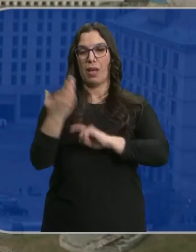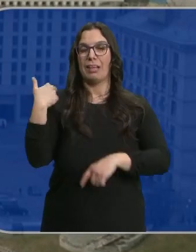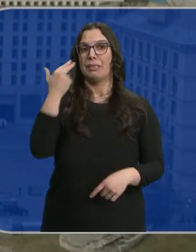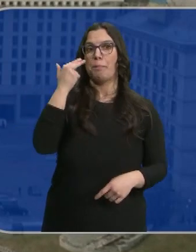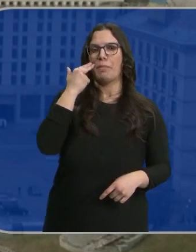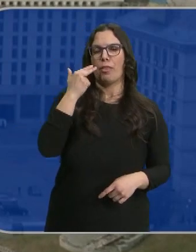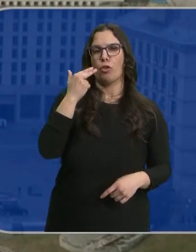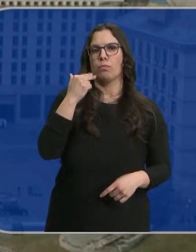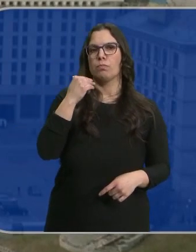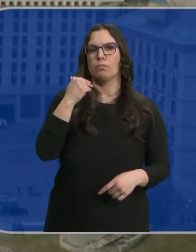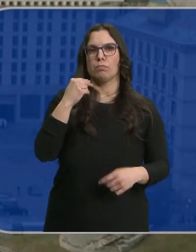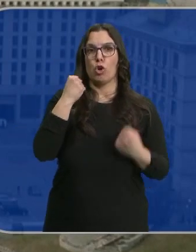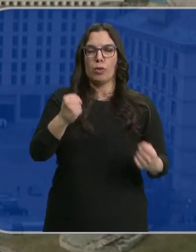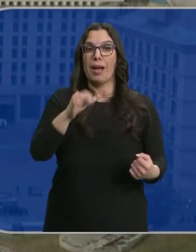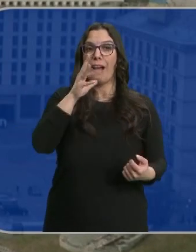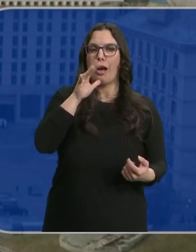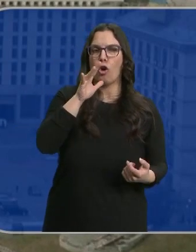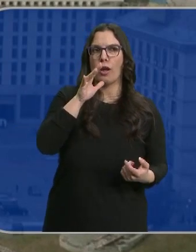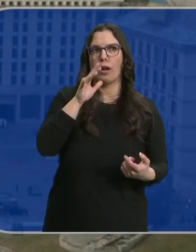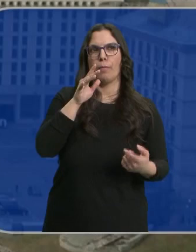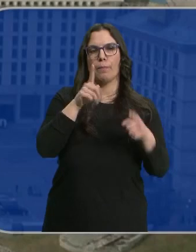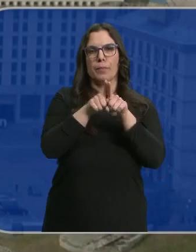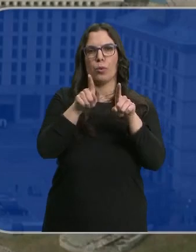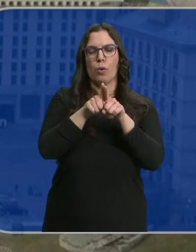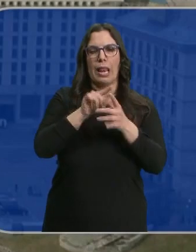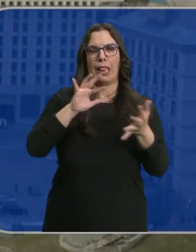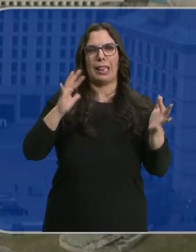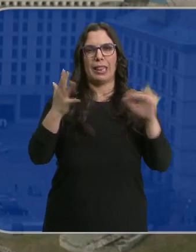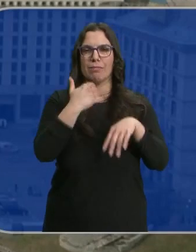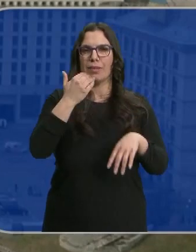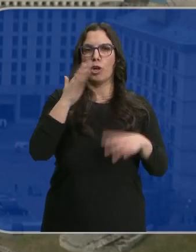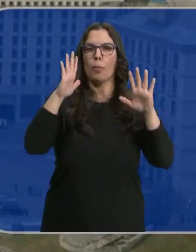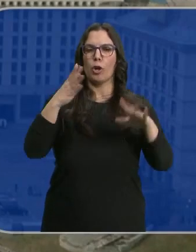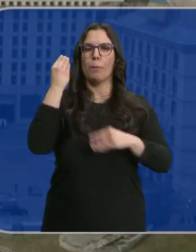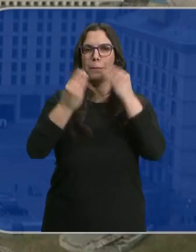pasado a la tensa calma, al pánico por una gran ofensiva del ejército ruso.